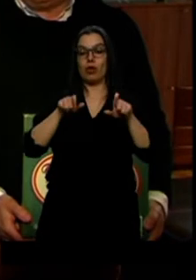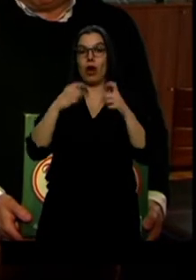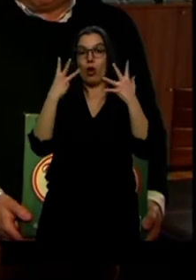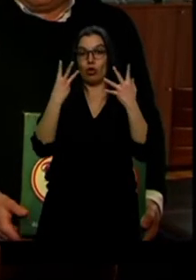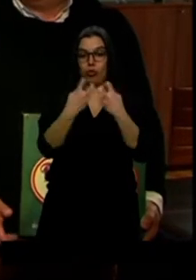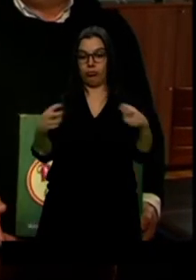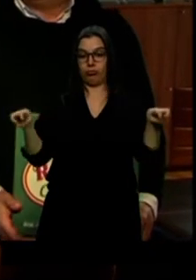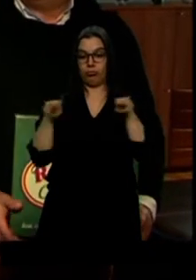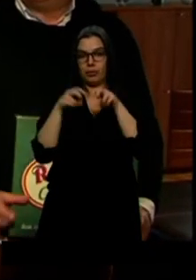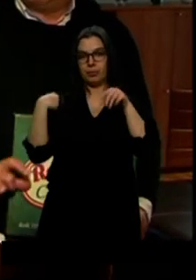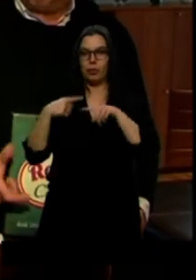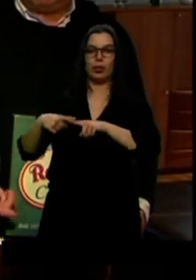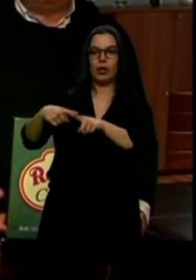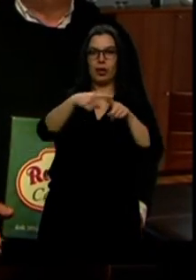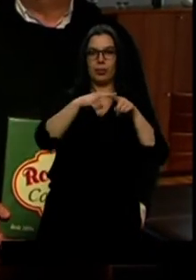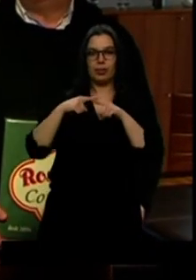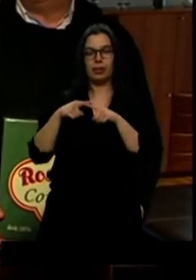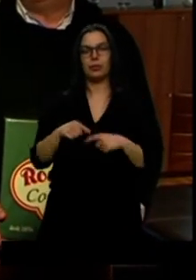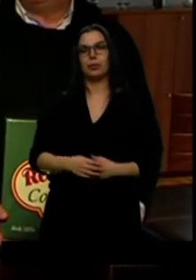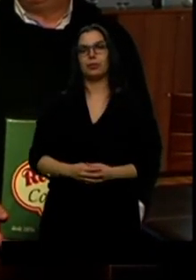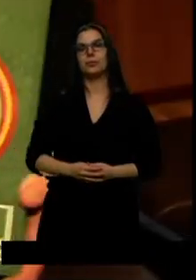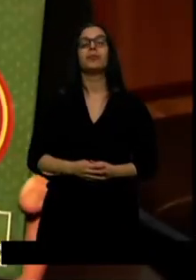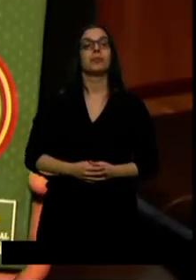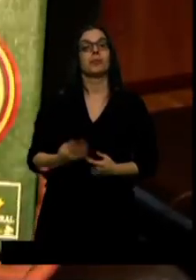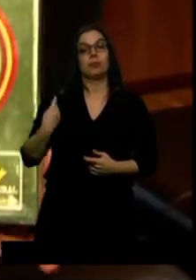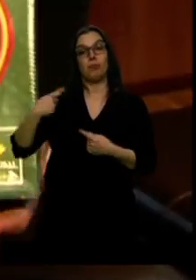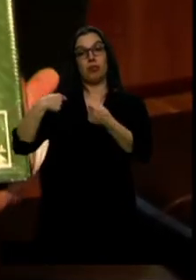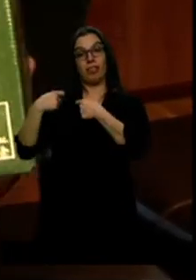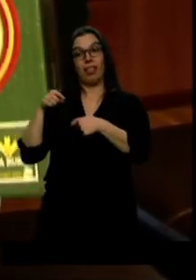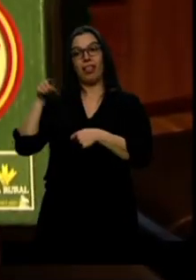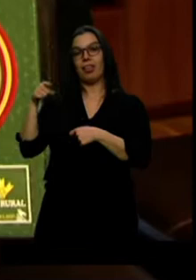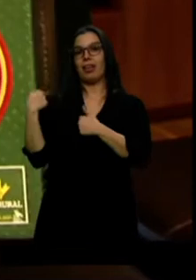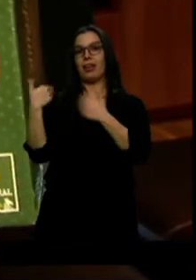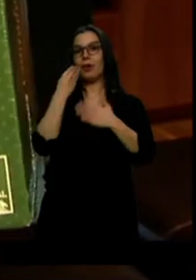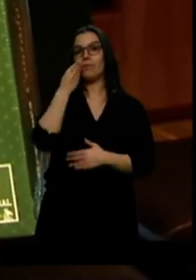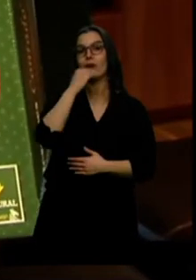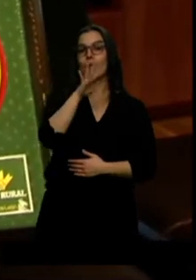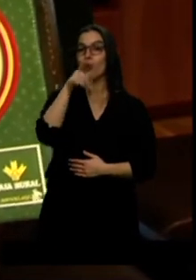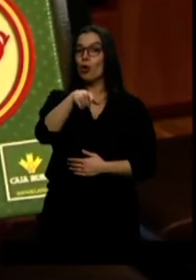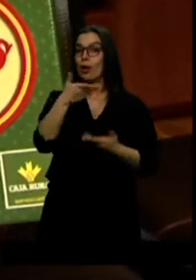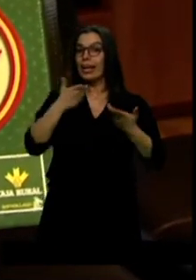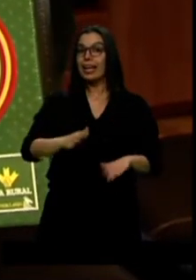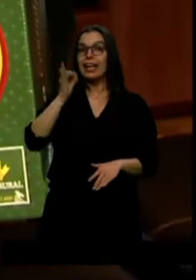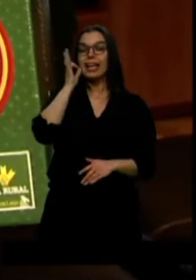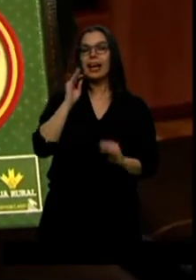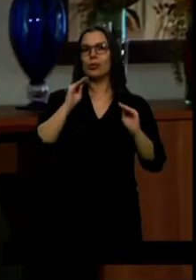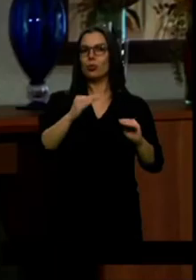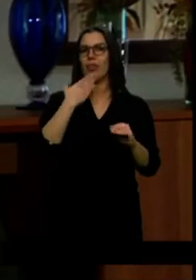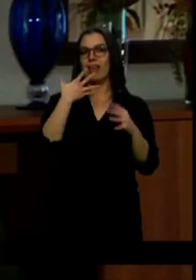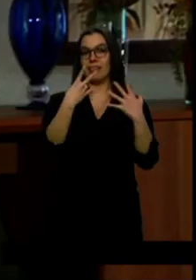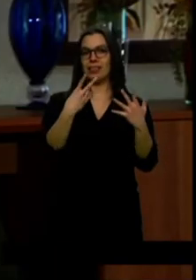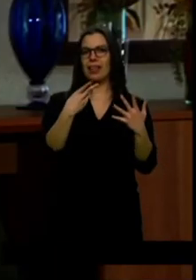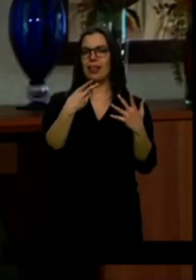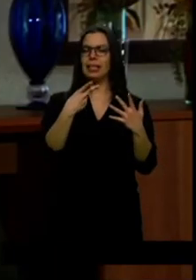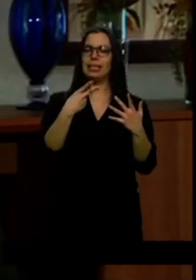Pero sin duda la confitería Conrado de la Bañeza ha hecho el mejor regalo a una niña de 7 años que ha superado muchas pruebas a su corta edad. Mi hija